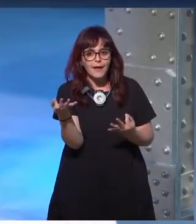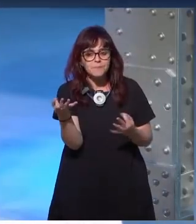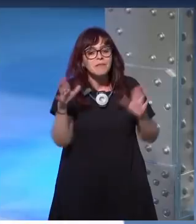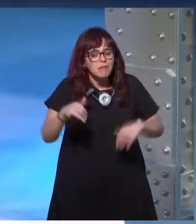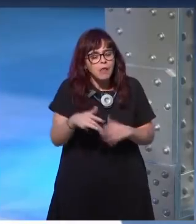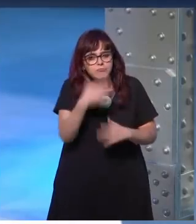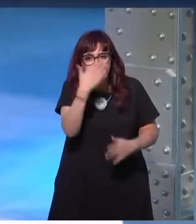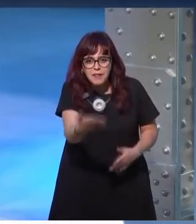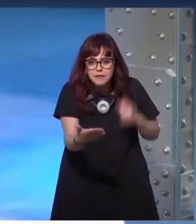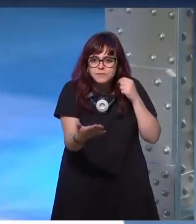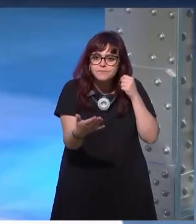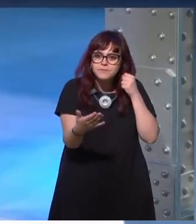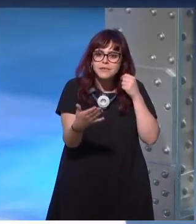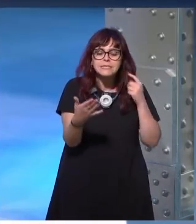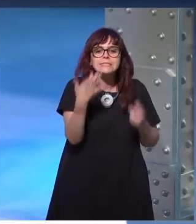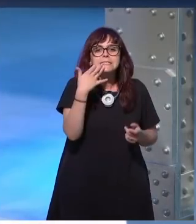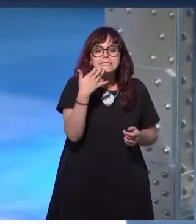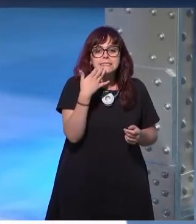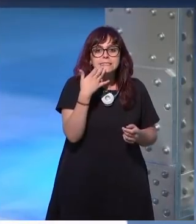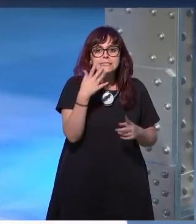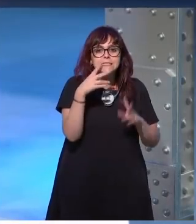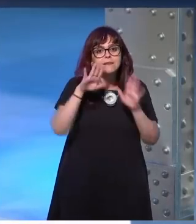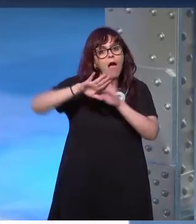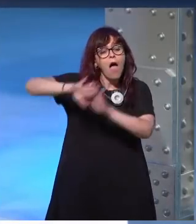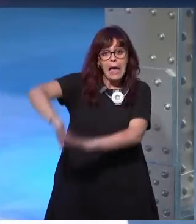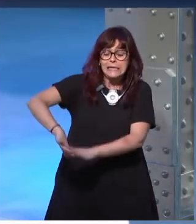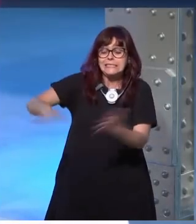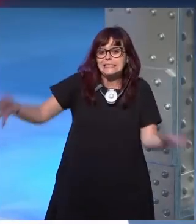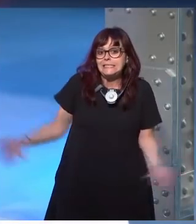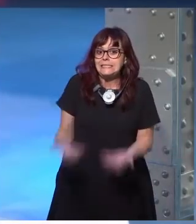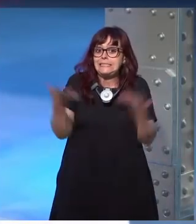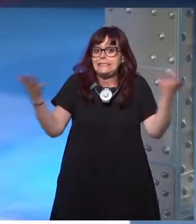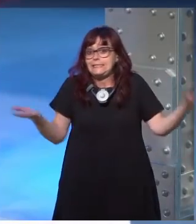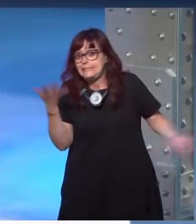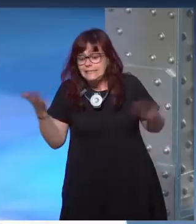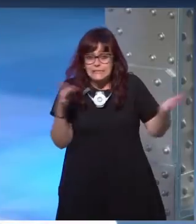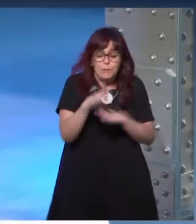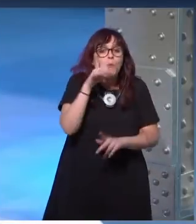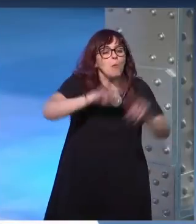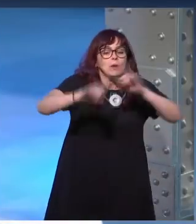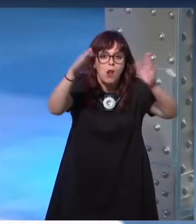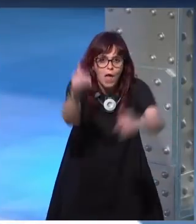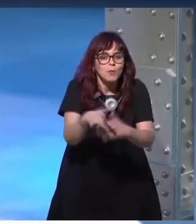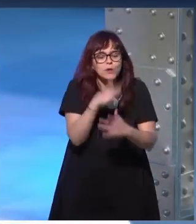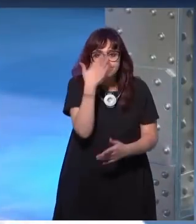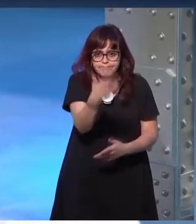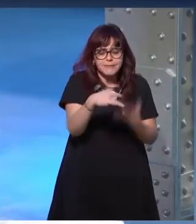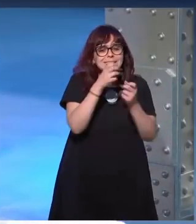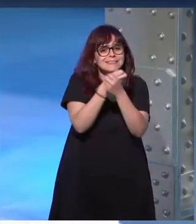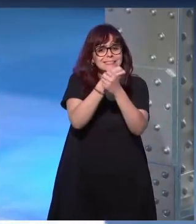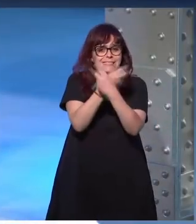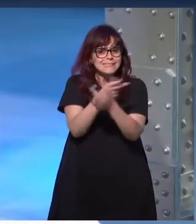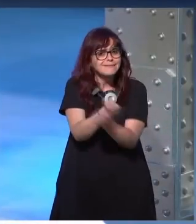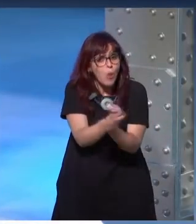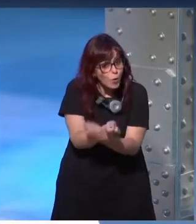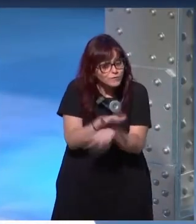y la verdad es que si los ignoras si los dejamos de lado puedes tirar para adelante sin problemas os aseguro que Star Wars a pesar